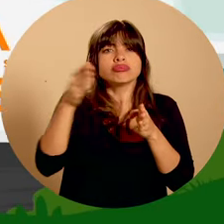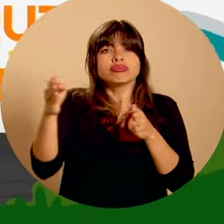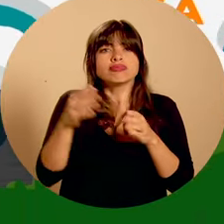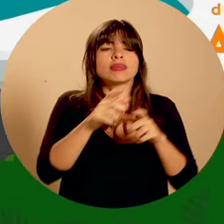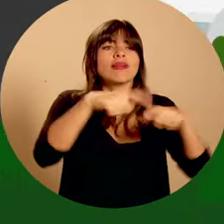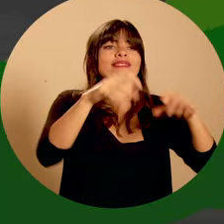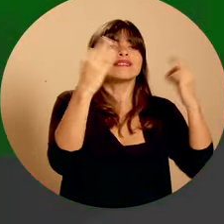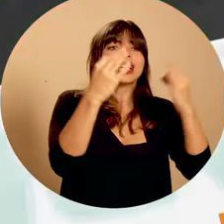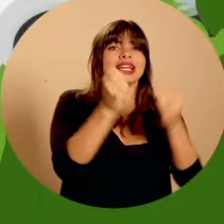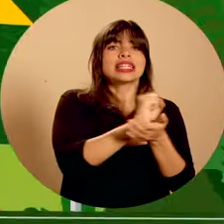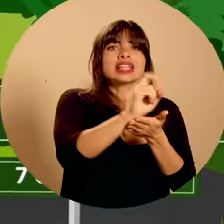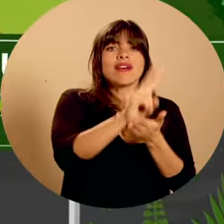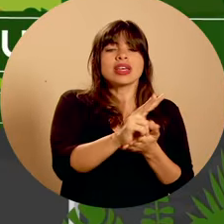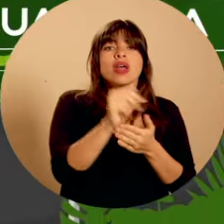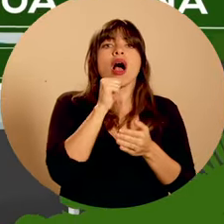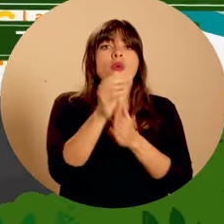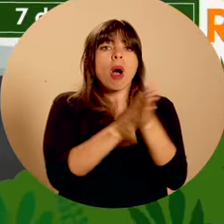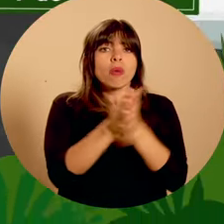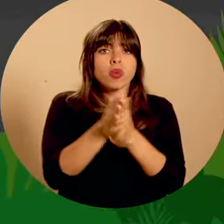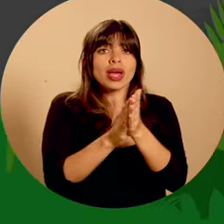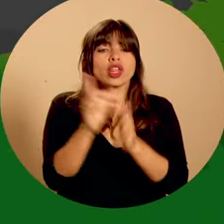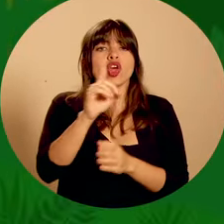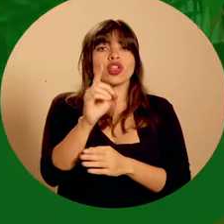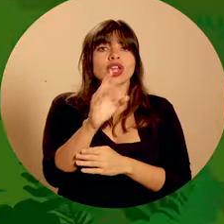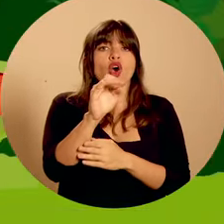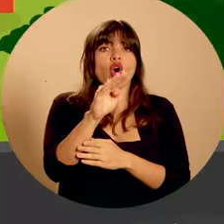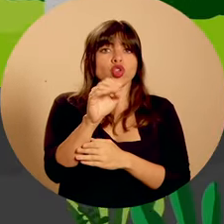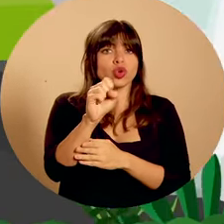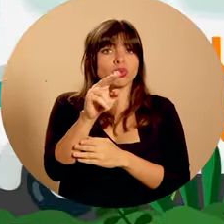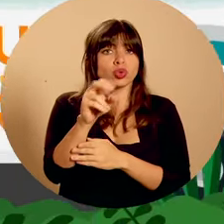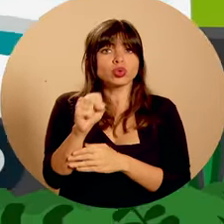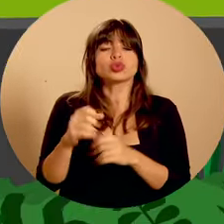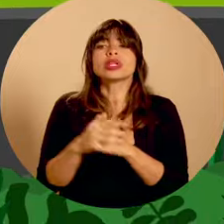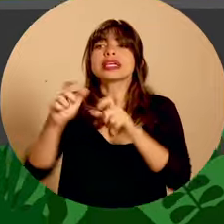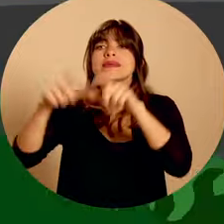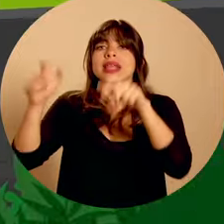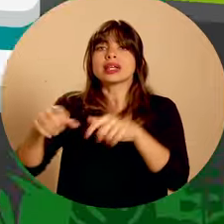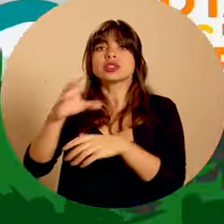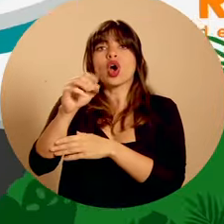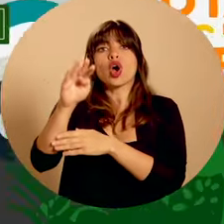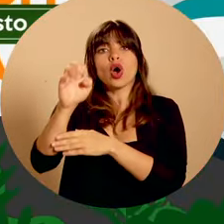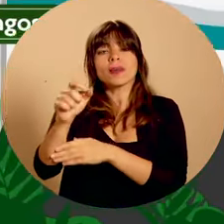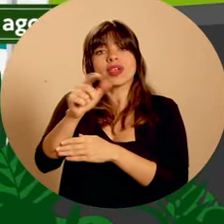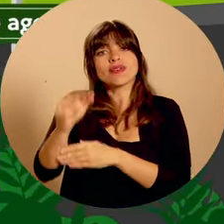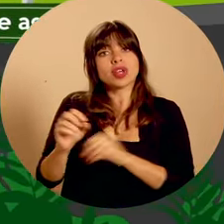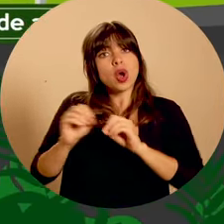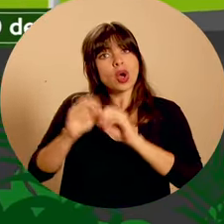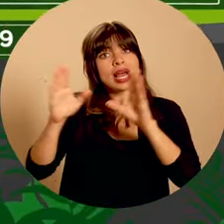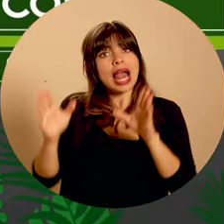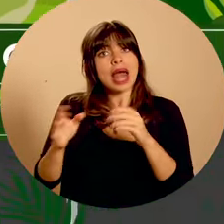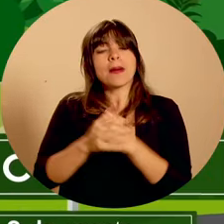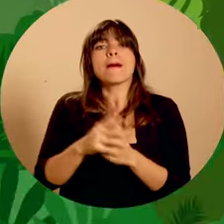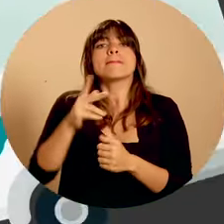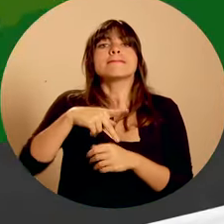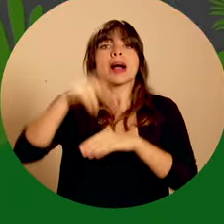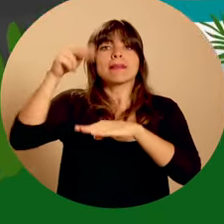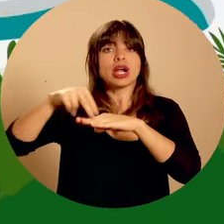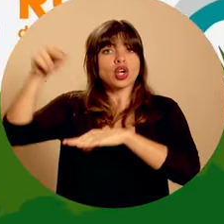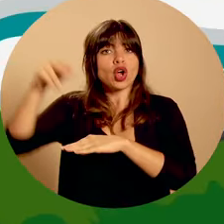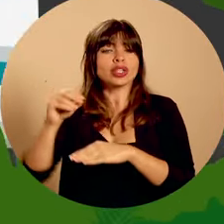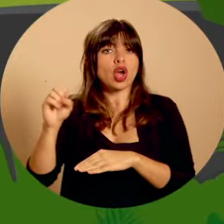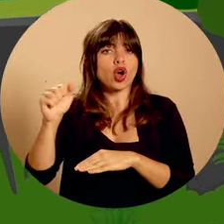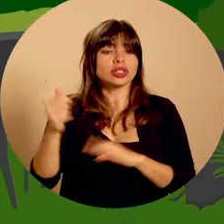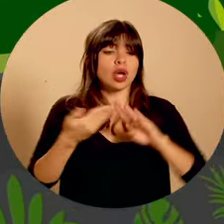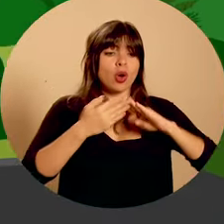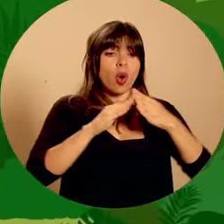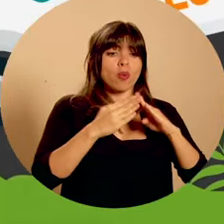estaremos en los campos feriales de Zambito y Agua Buena, en Cotobrus, en los gimnasios estudiantiles de Comte, Río Claro y Palmar Norte, en Osa, en los